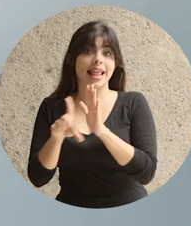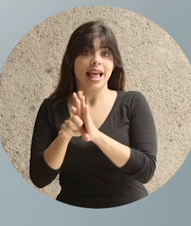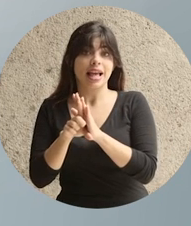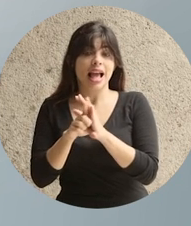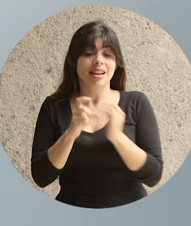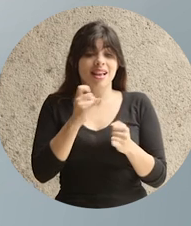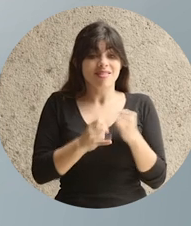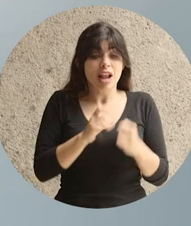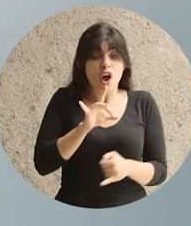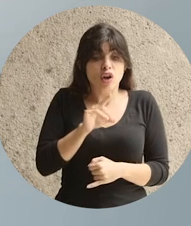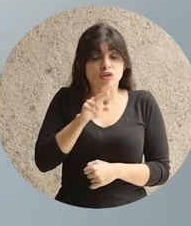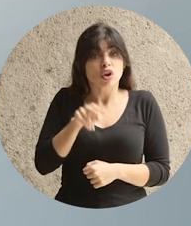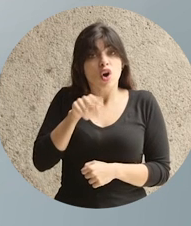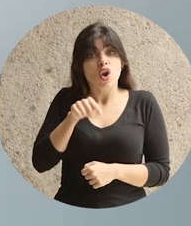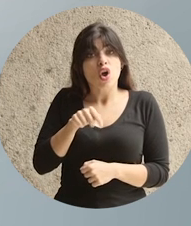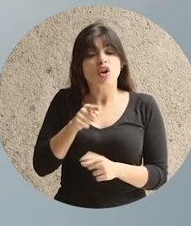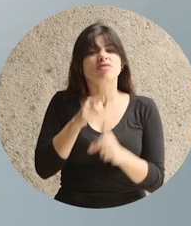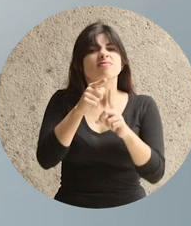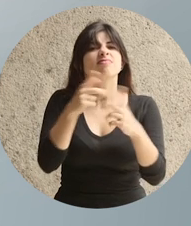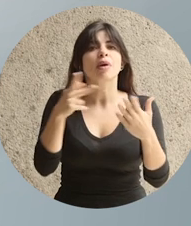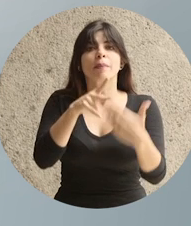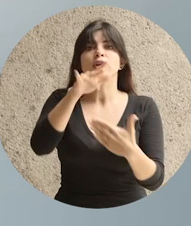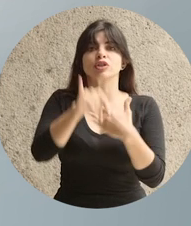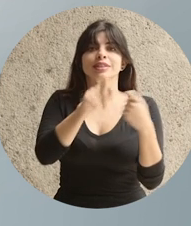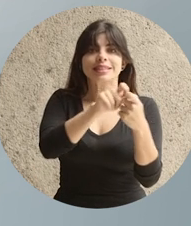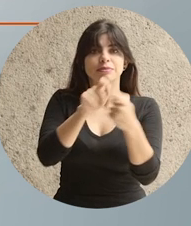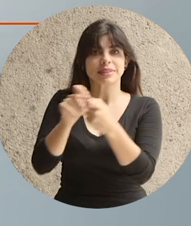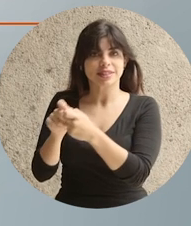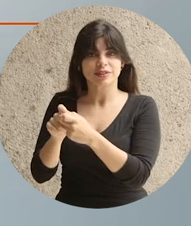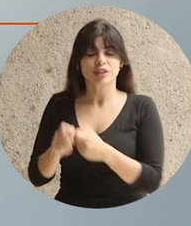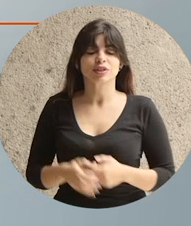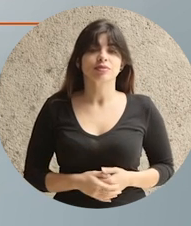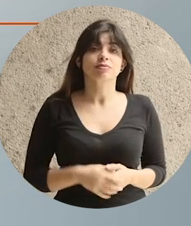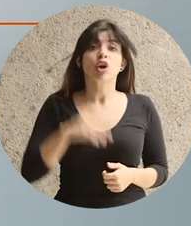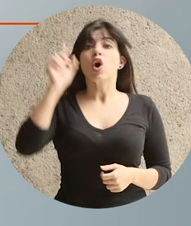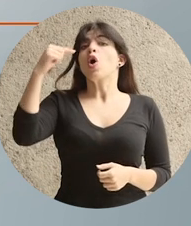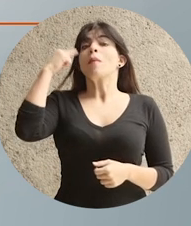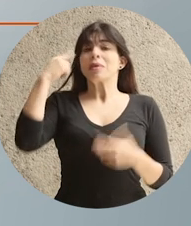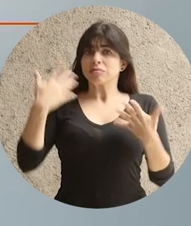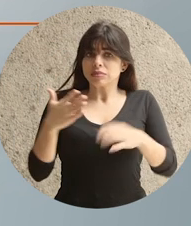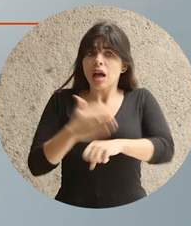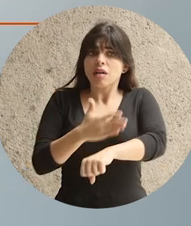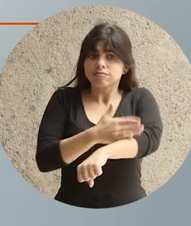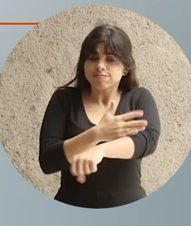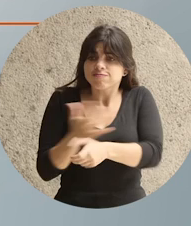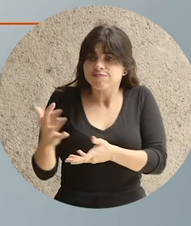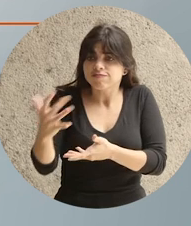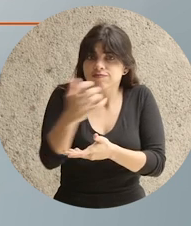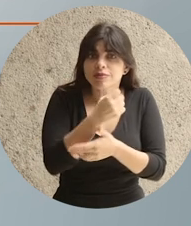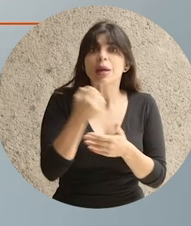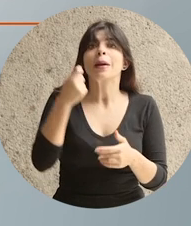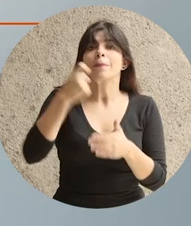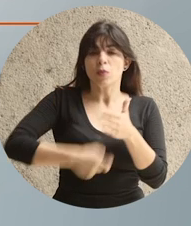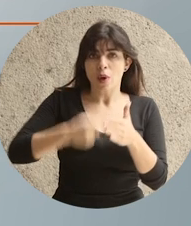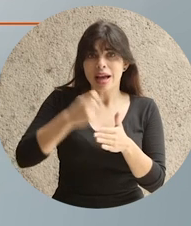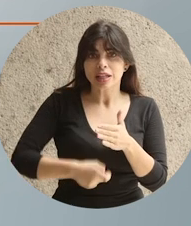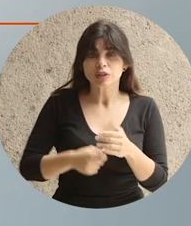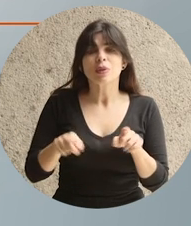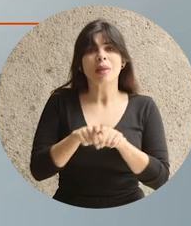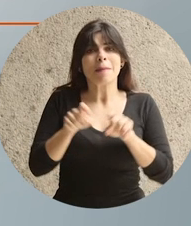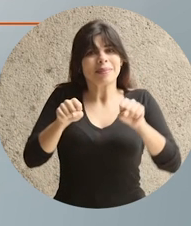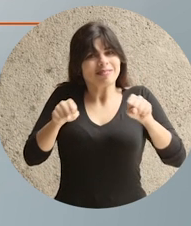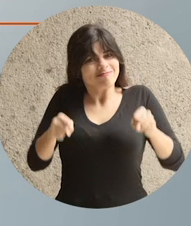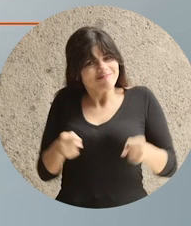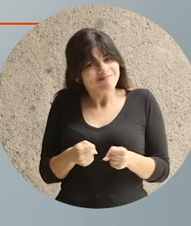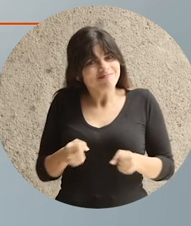legales y finalmente, 8 colones se invierten en proyectos específicos. El gobierno ha mejorado la recaudación de impuestos y se